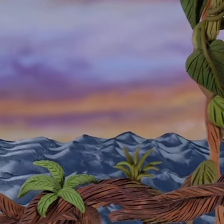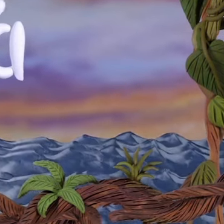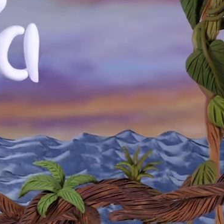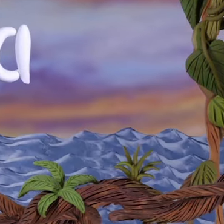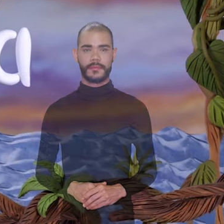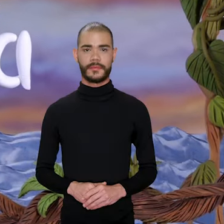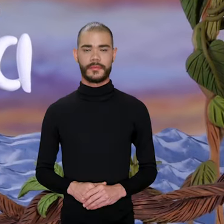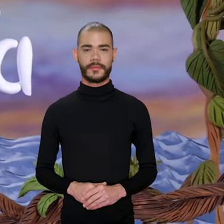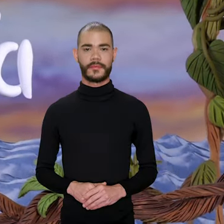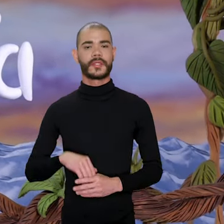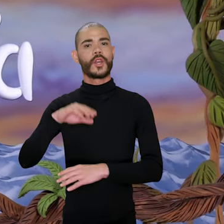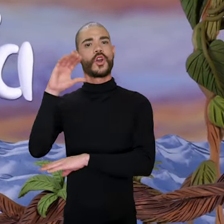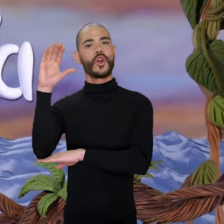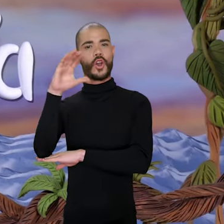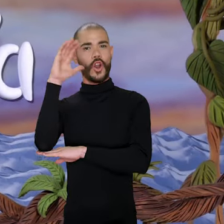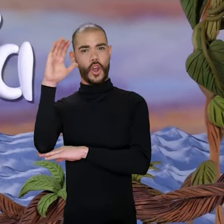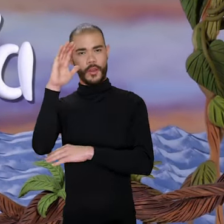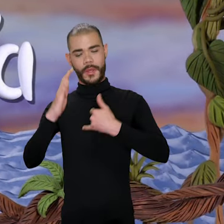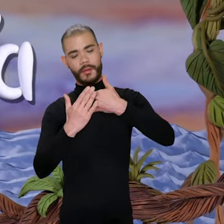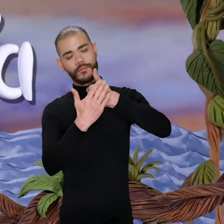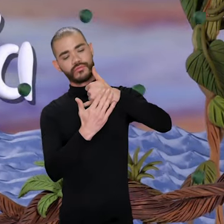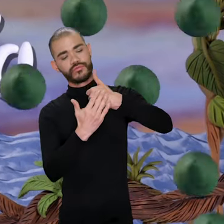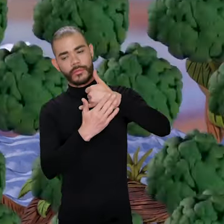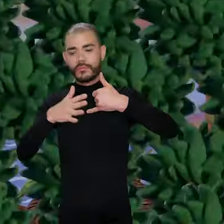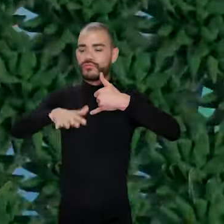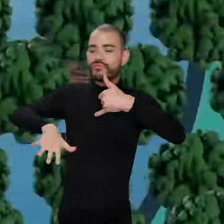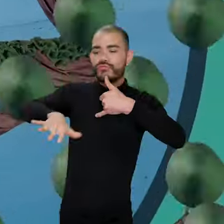La agricultura en la Orinoquía